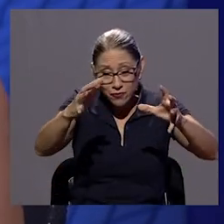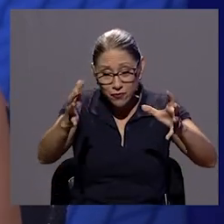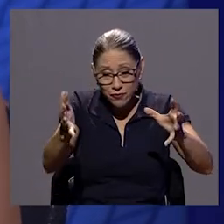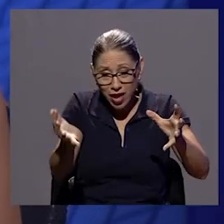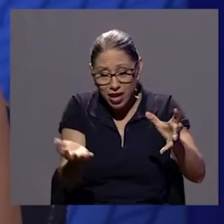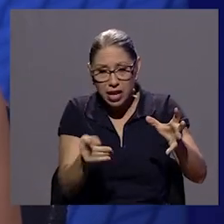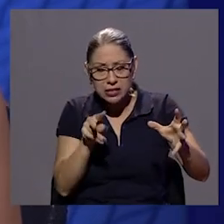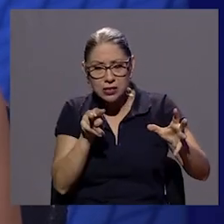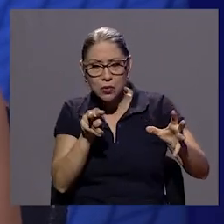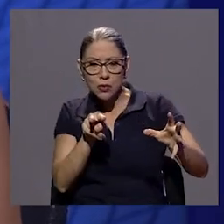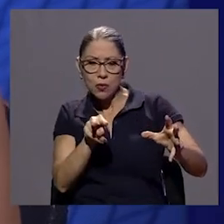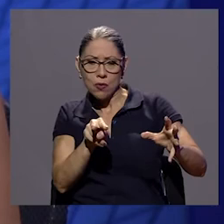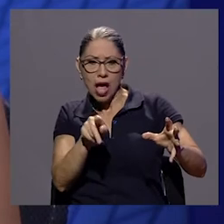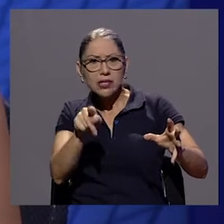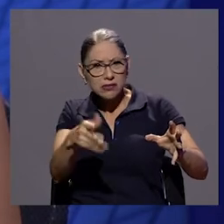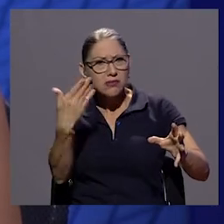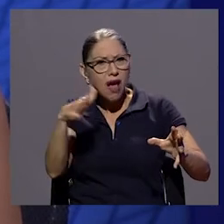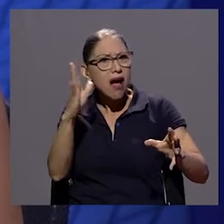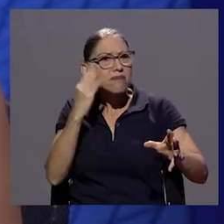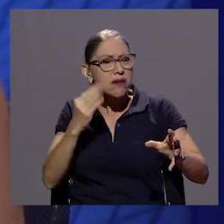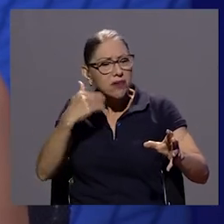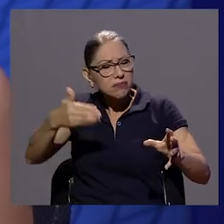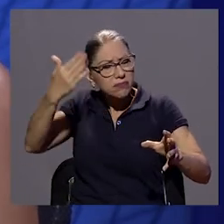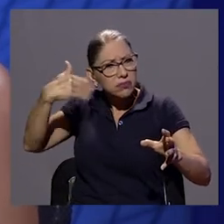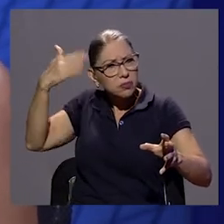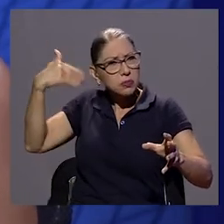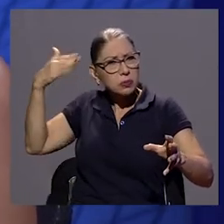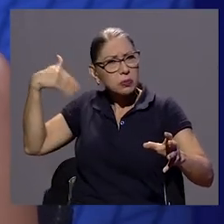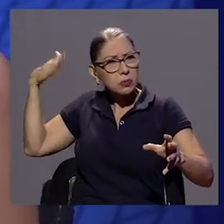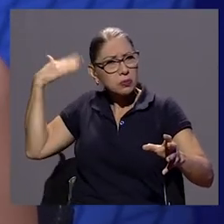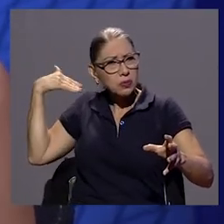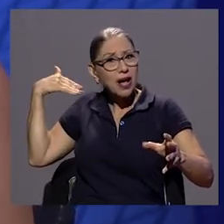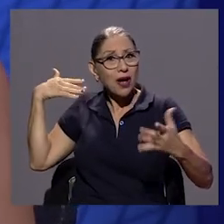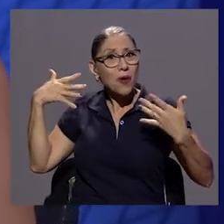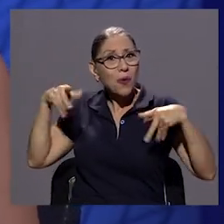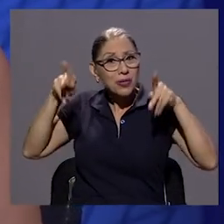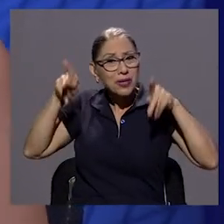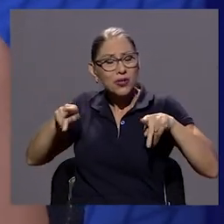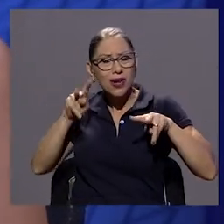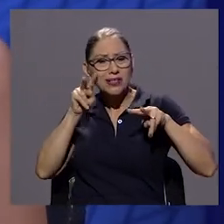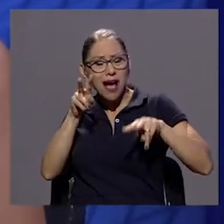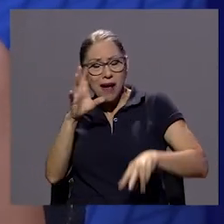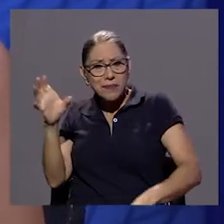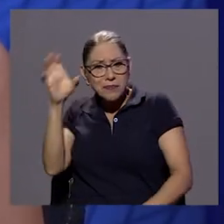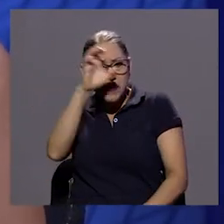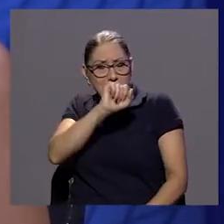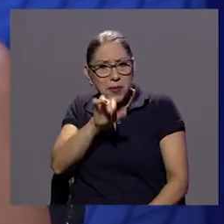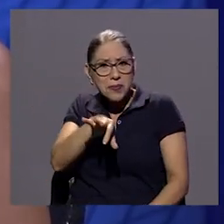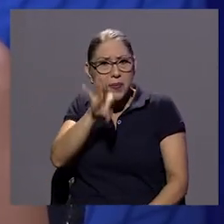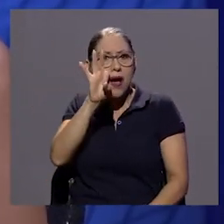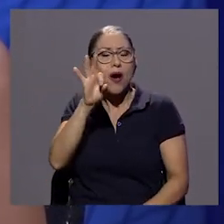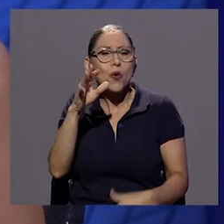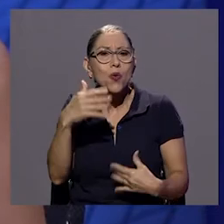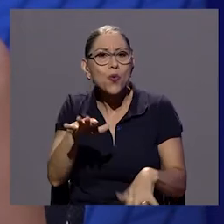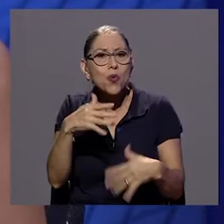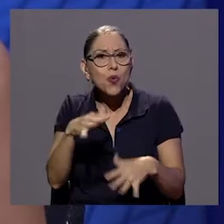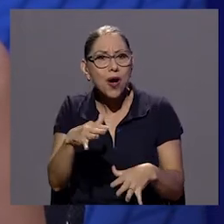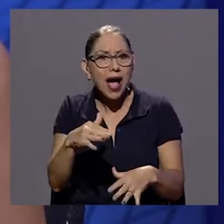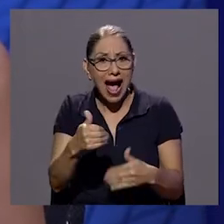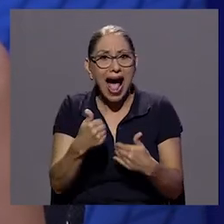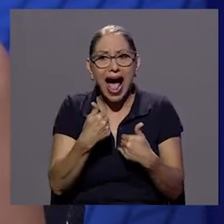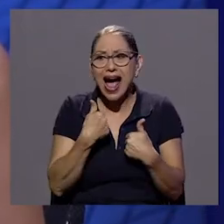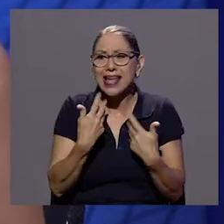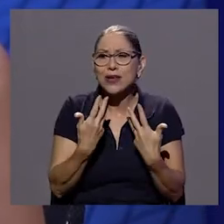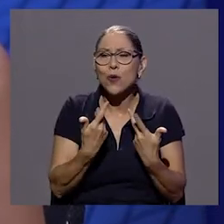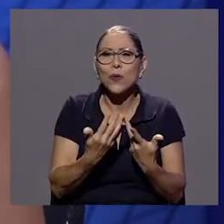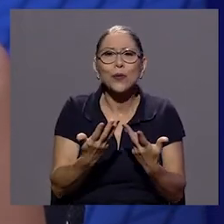historias también ¿verdad? de una historia inicial también de cuando las encuentran hay todo todo un saqueo de cierta forma